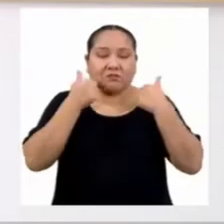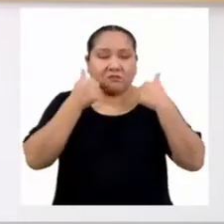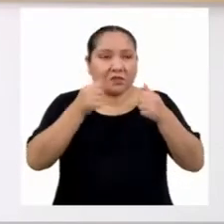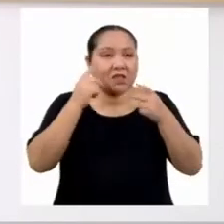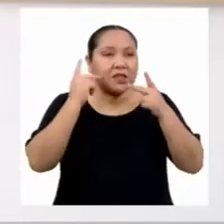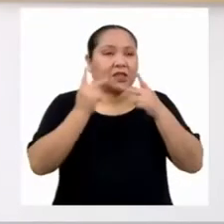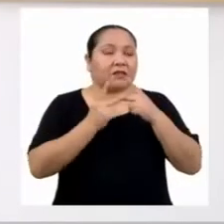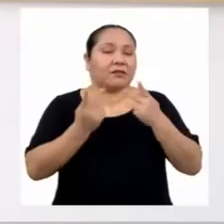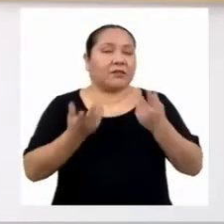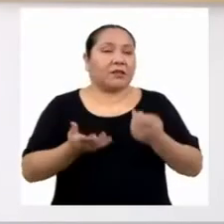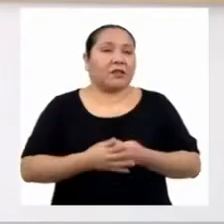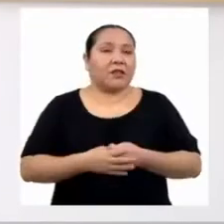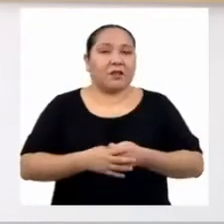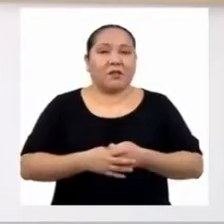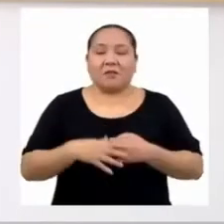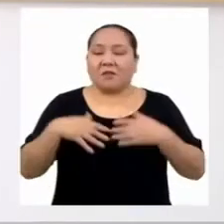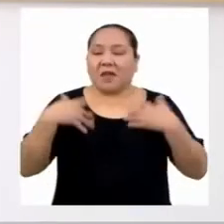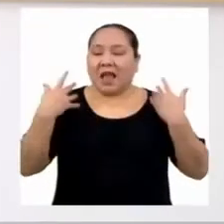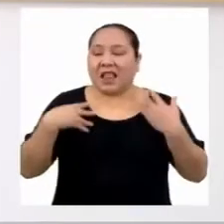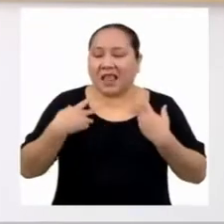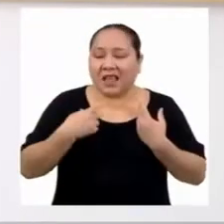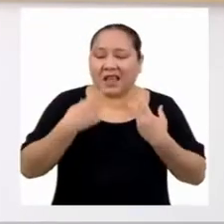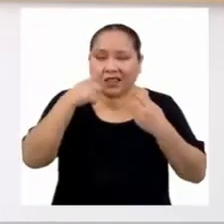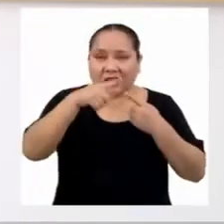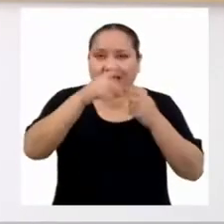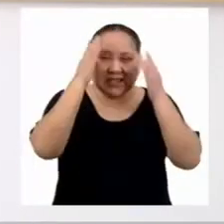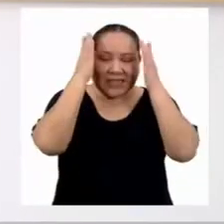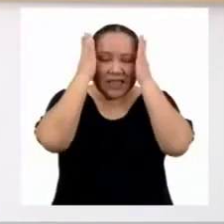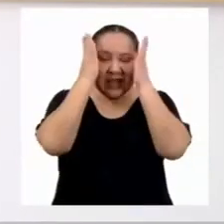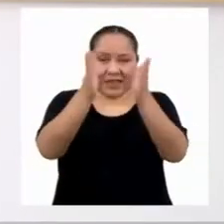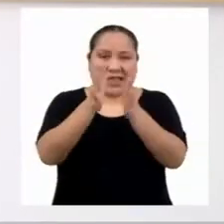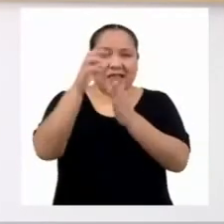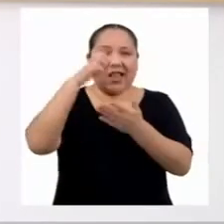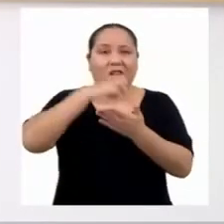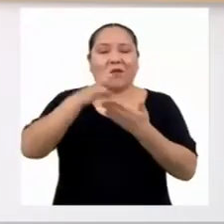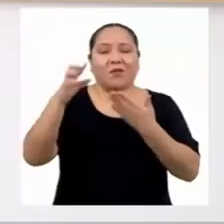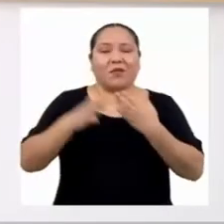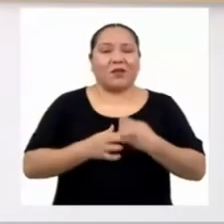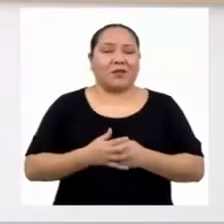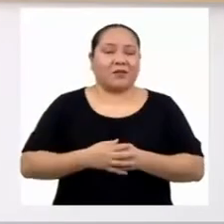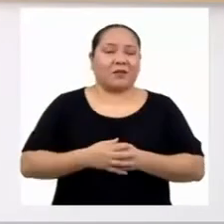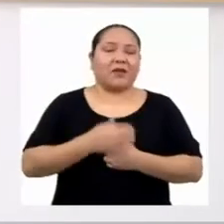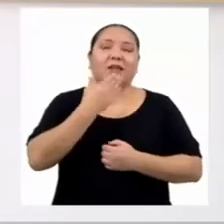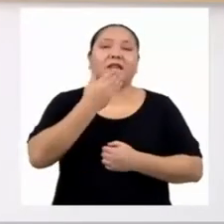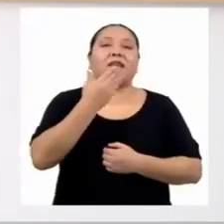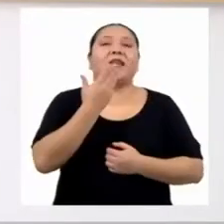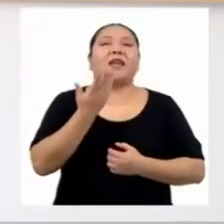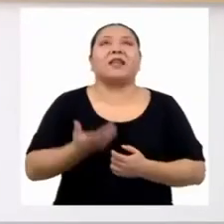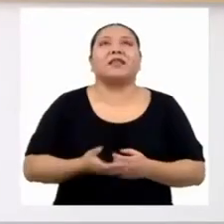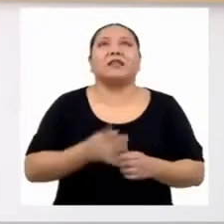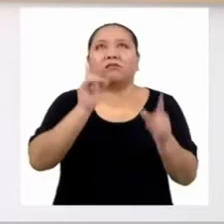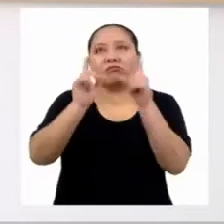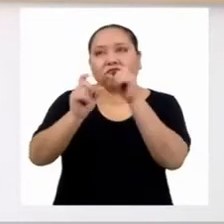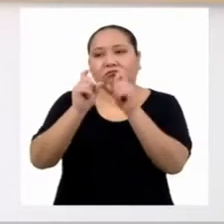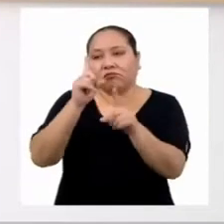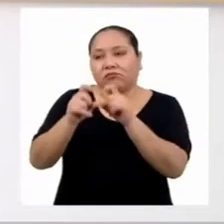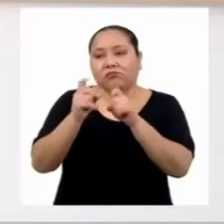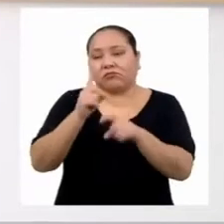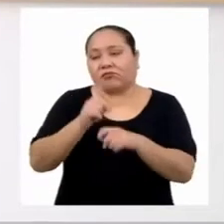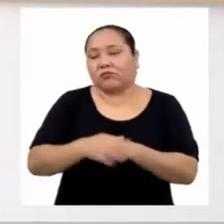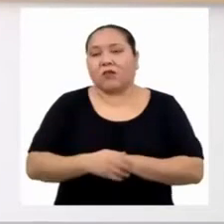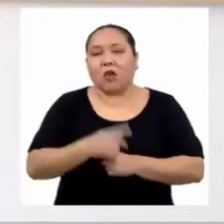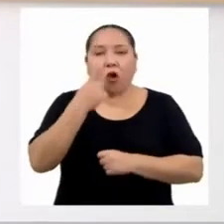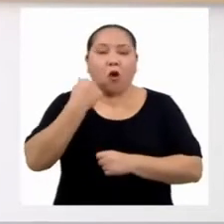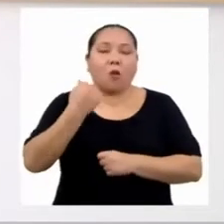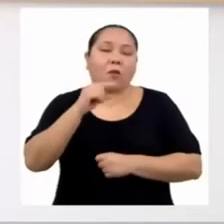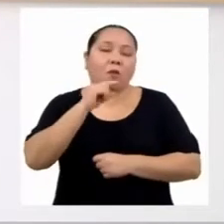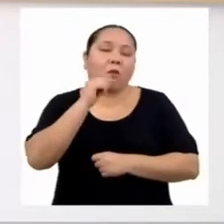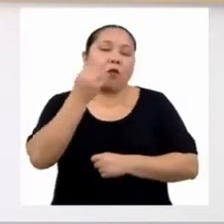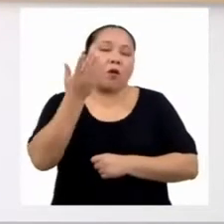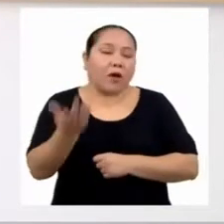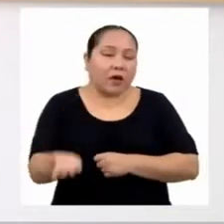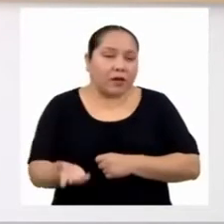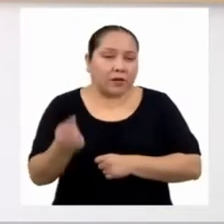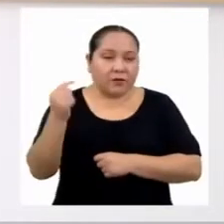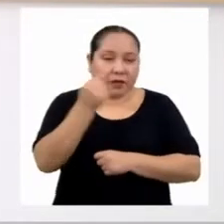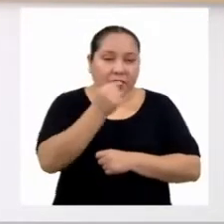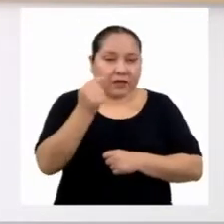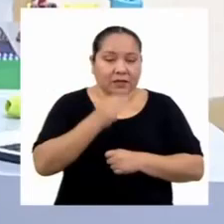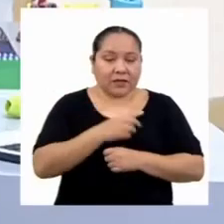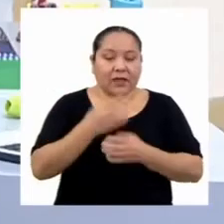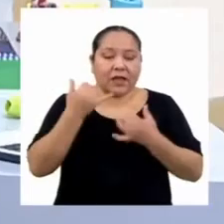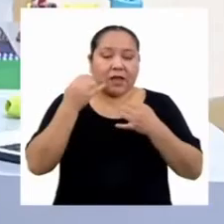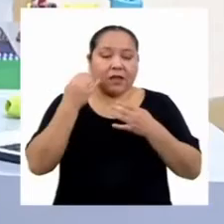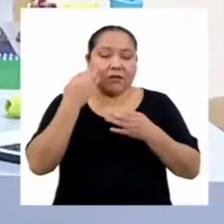alegra que siempre estés tan atentos a los programas. Ahora, ¿quiénes serán los encuestados y encuestadas para la encuesta que